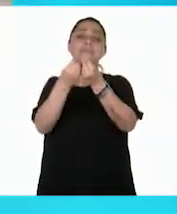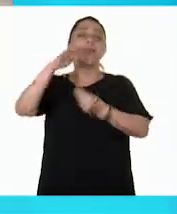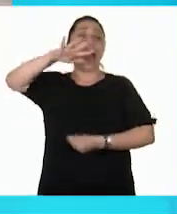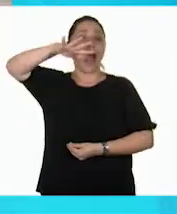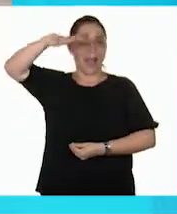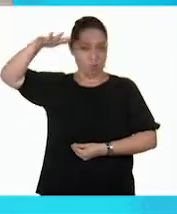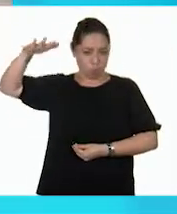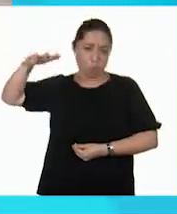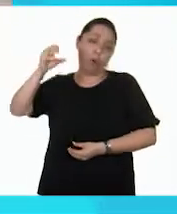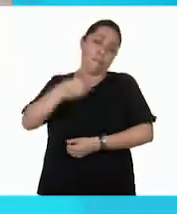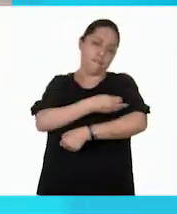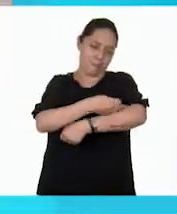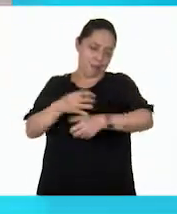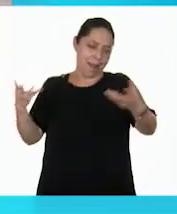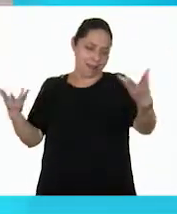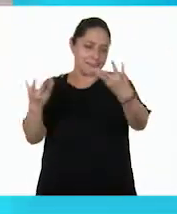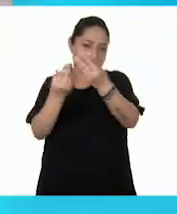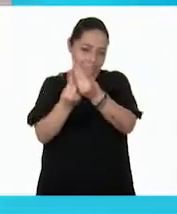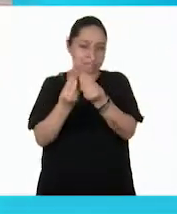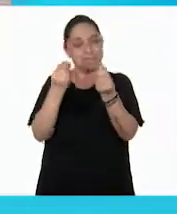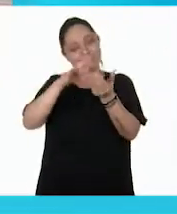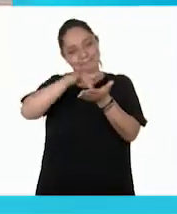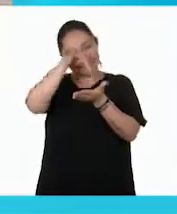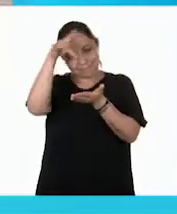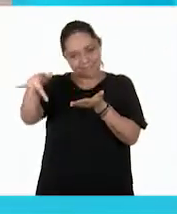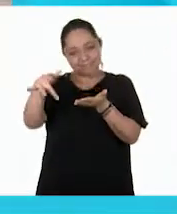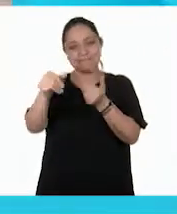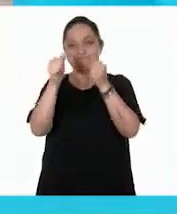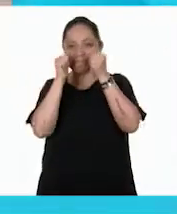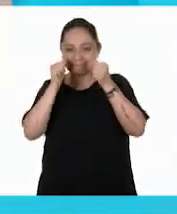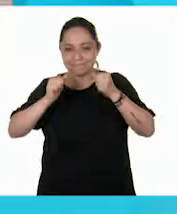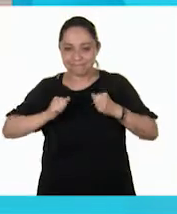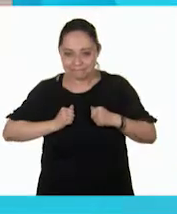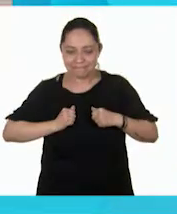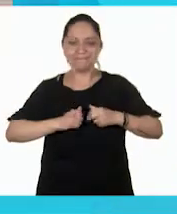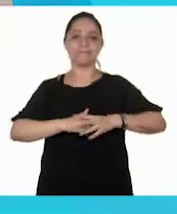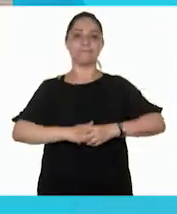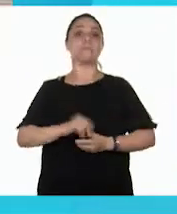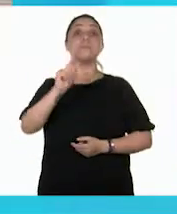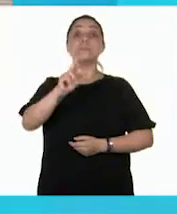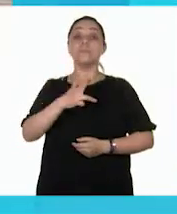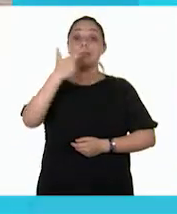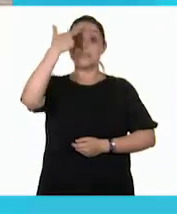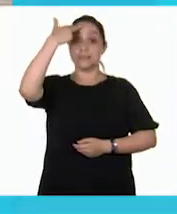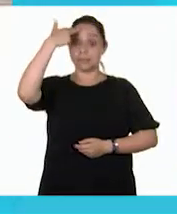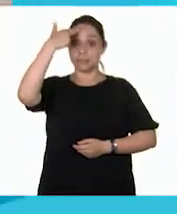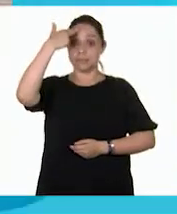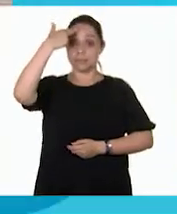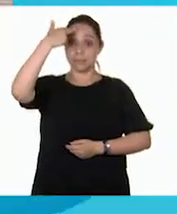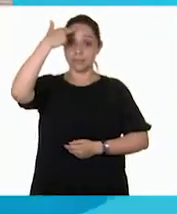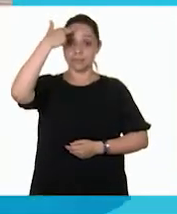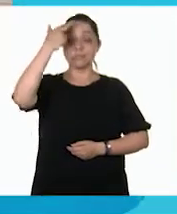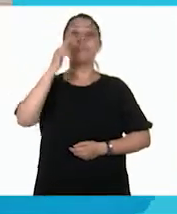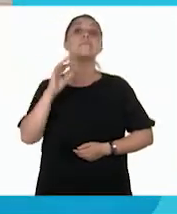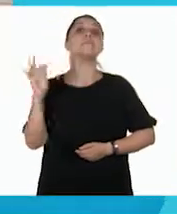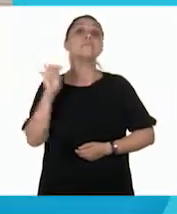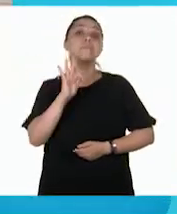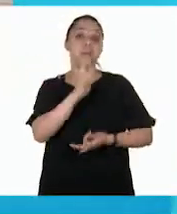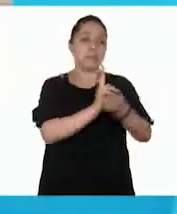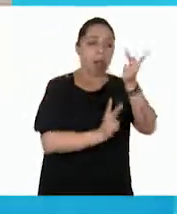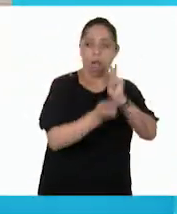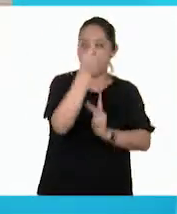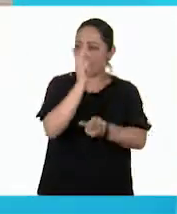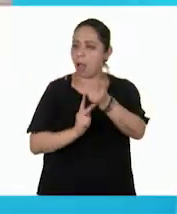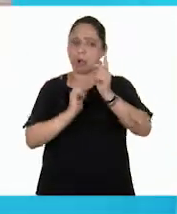o de algún familiar. Muchas gracias por tu atención. Y recuerden que entre más plantas